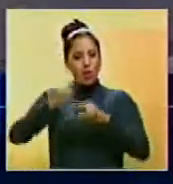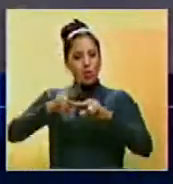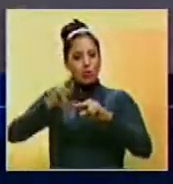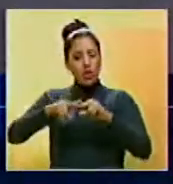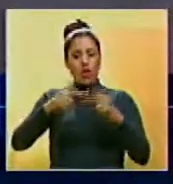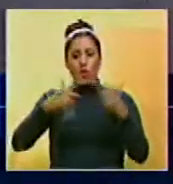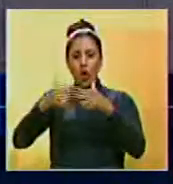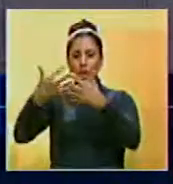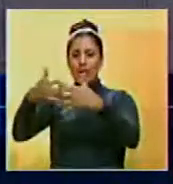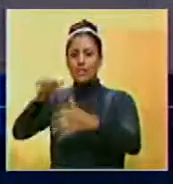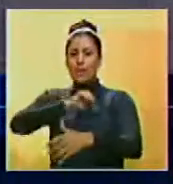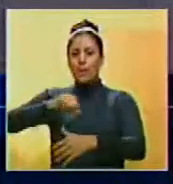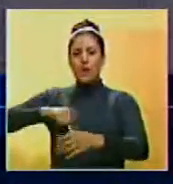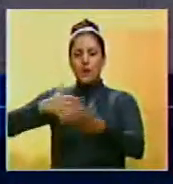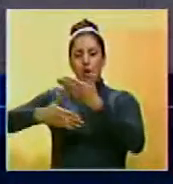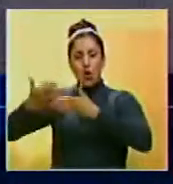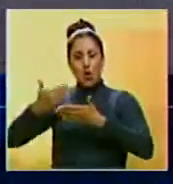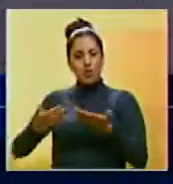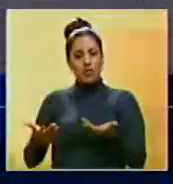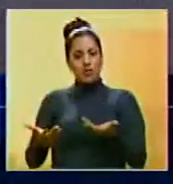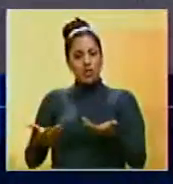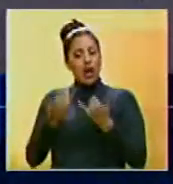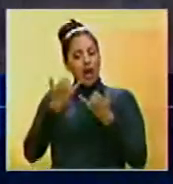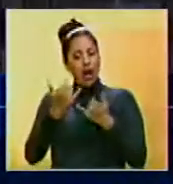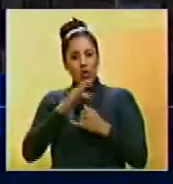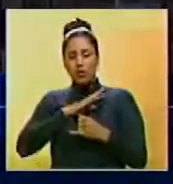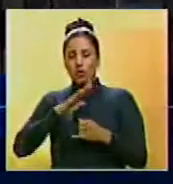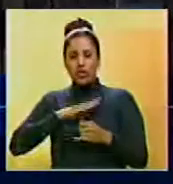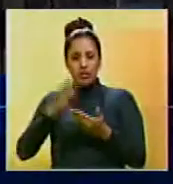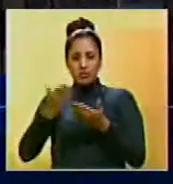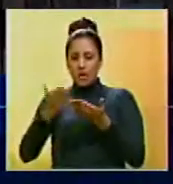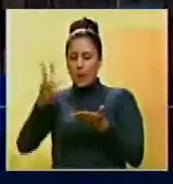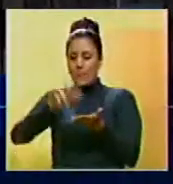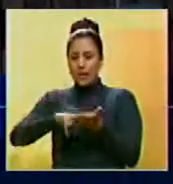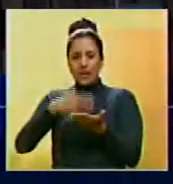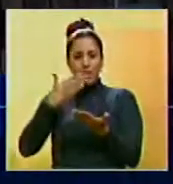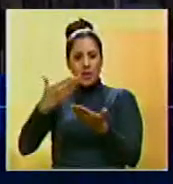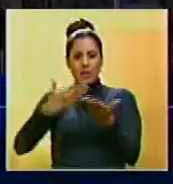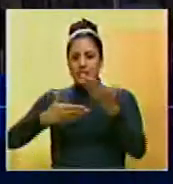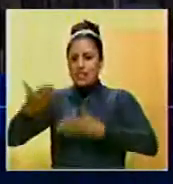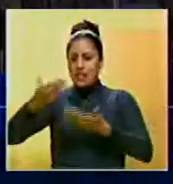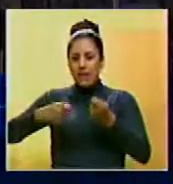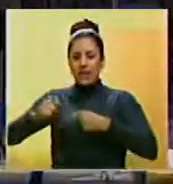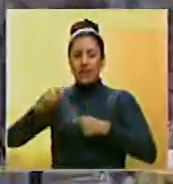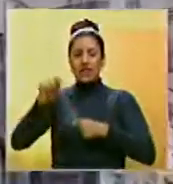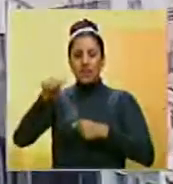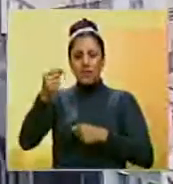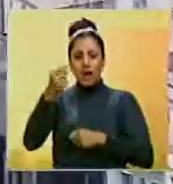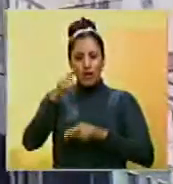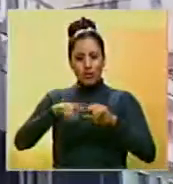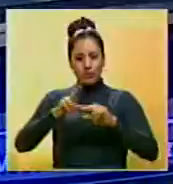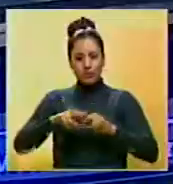a la empresa privada Comercio Compañía Anónima, la cual no contaba con la autorización para la comercialización de estos productos.